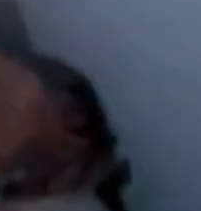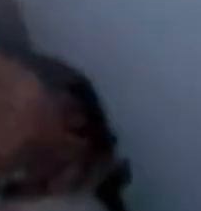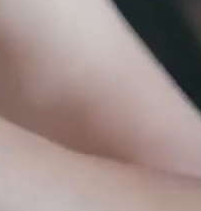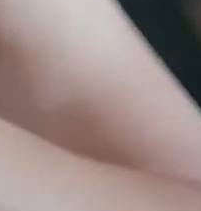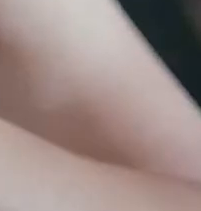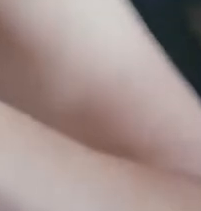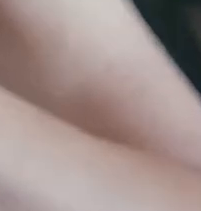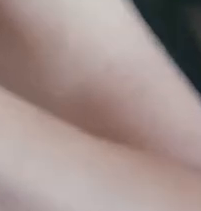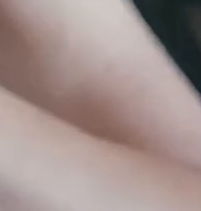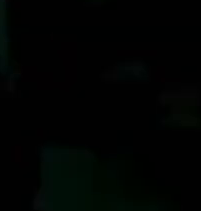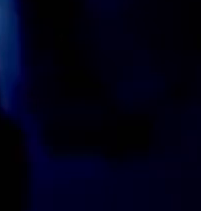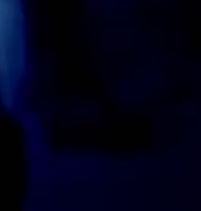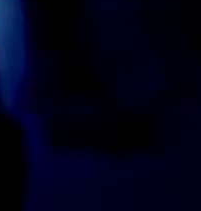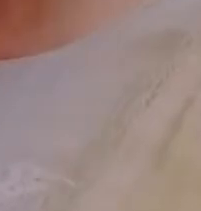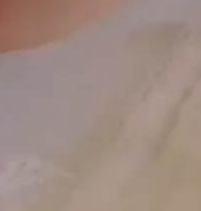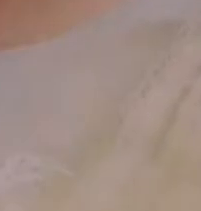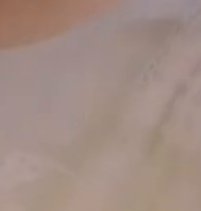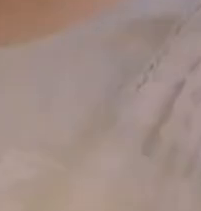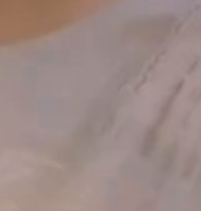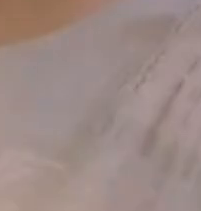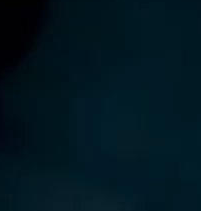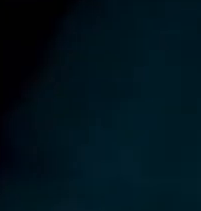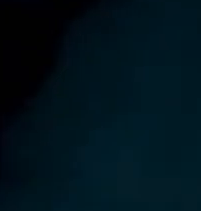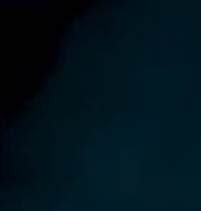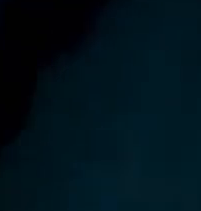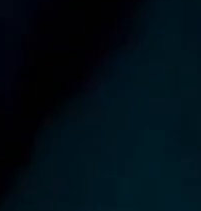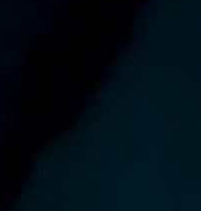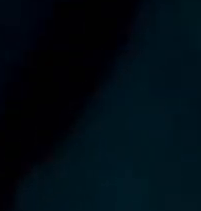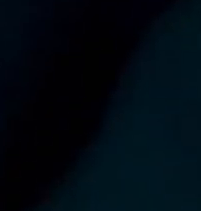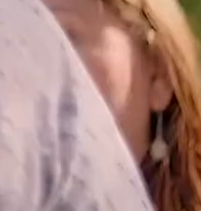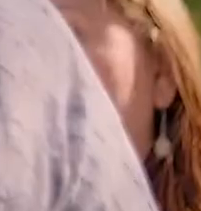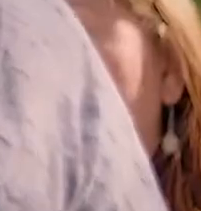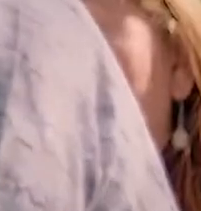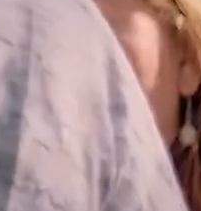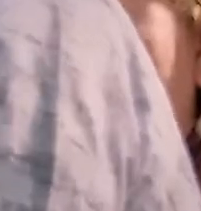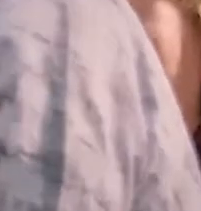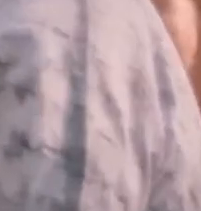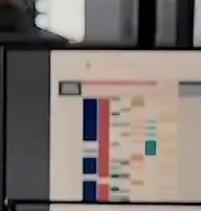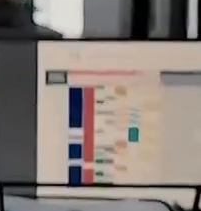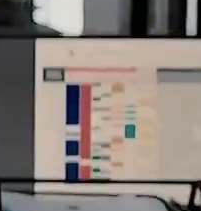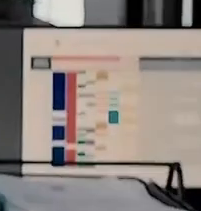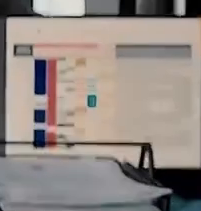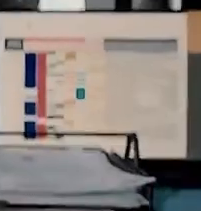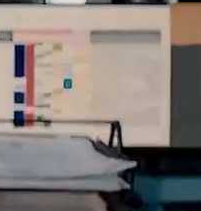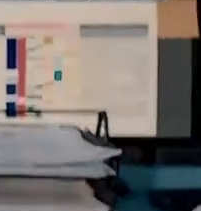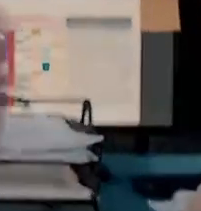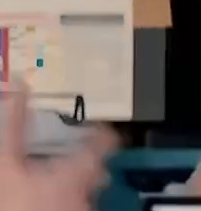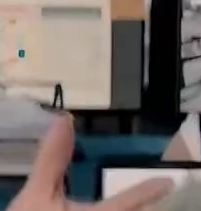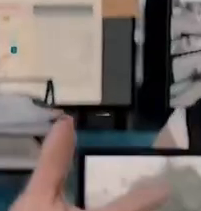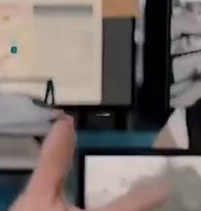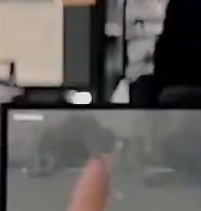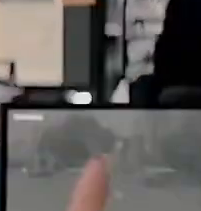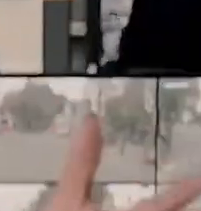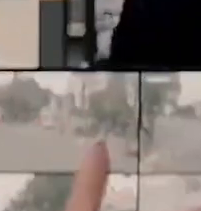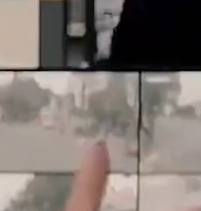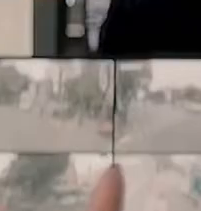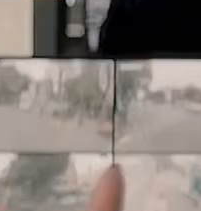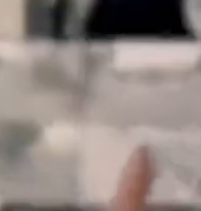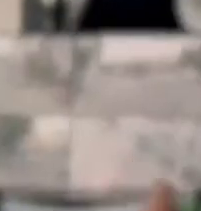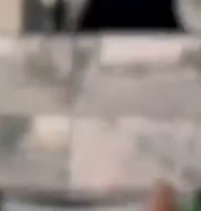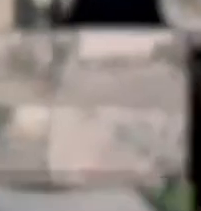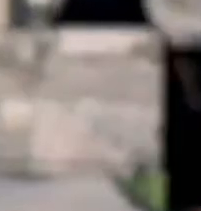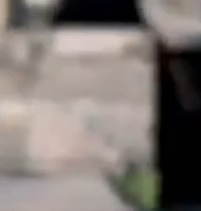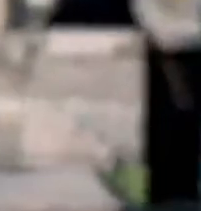criminales y todo el corazón para las víctimas por ti por tu familia por un México sin miedo